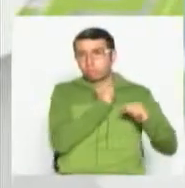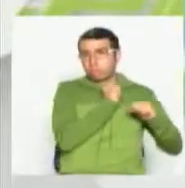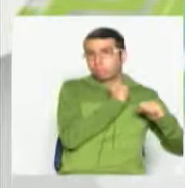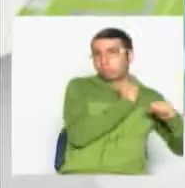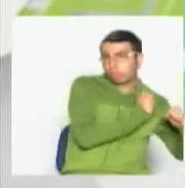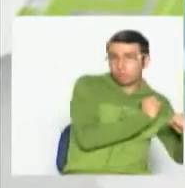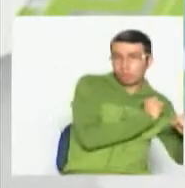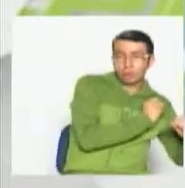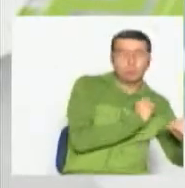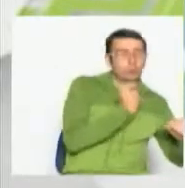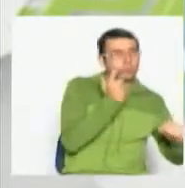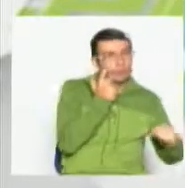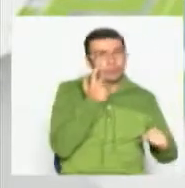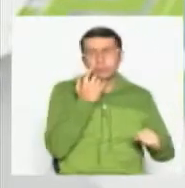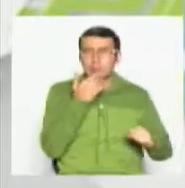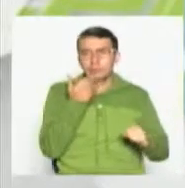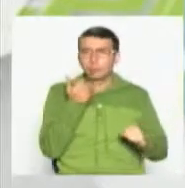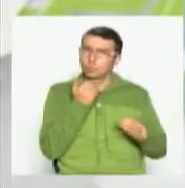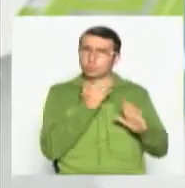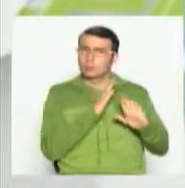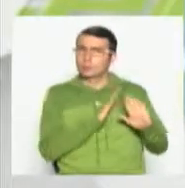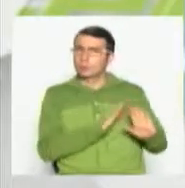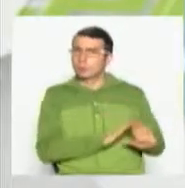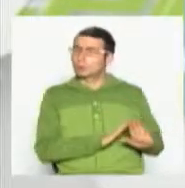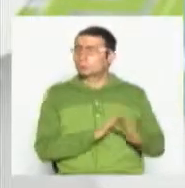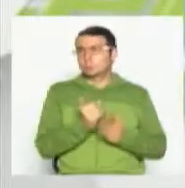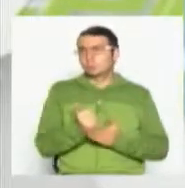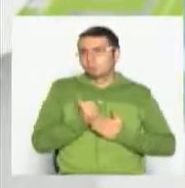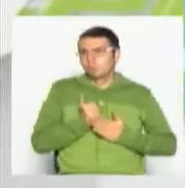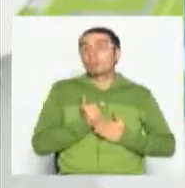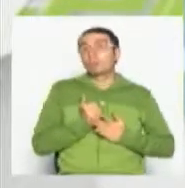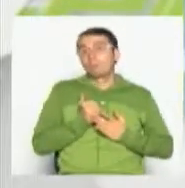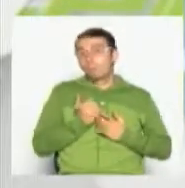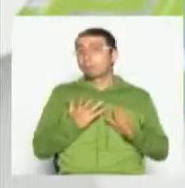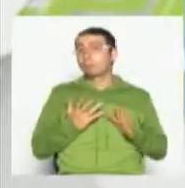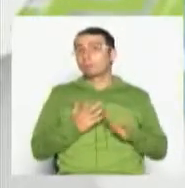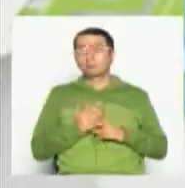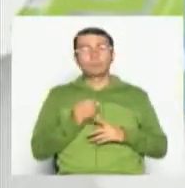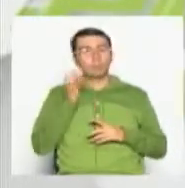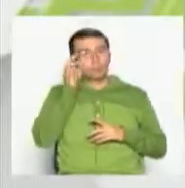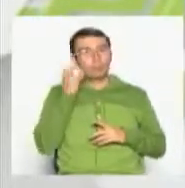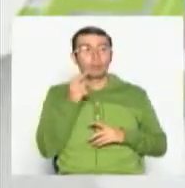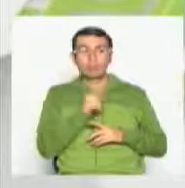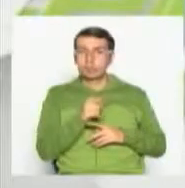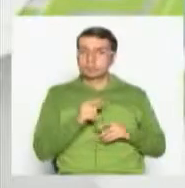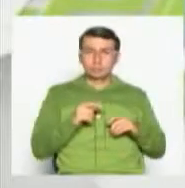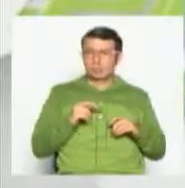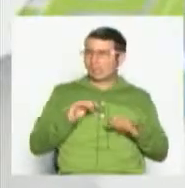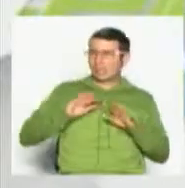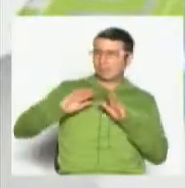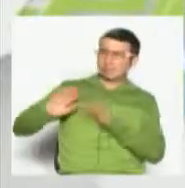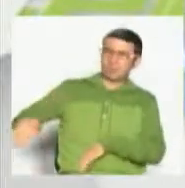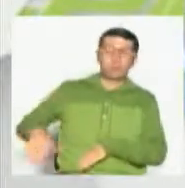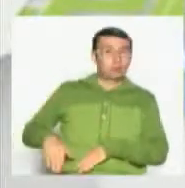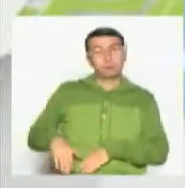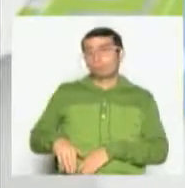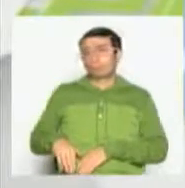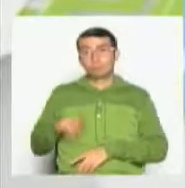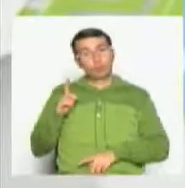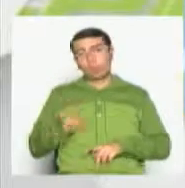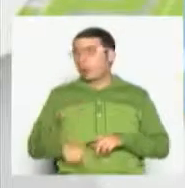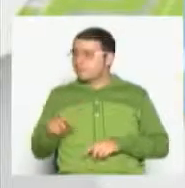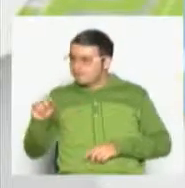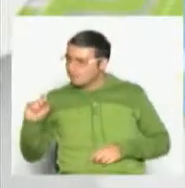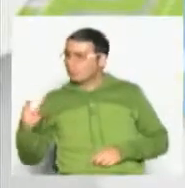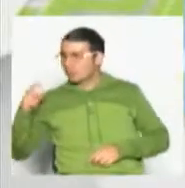aparatos tecnológicos, es bueno que consulte, porque, repito, no puede desplazar este uso inadecuado, porque así lo